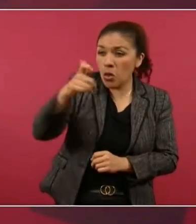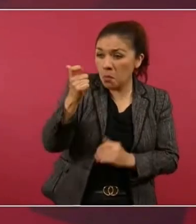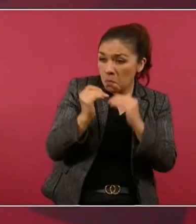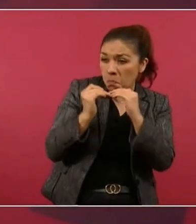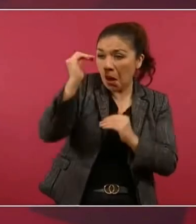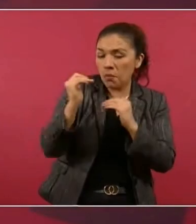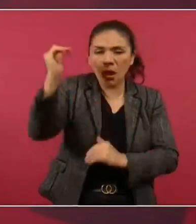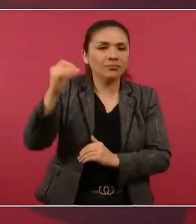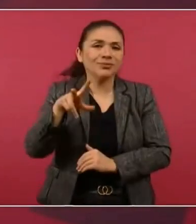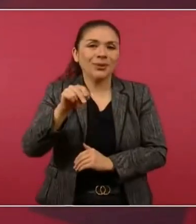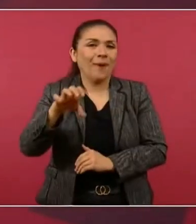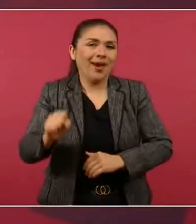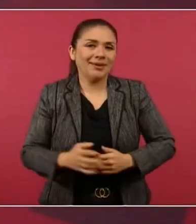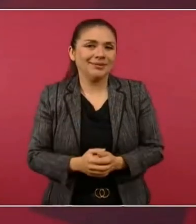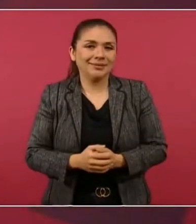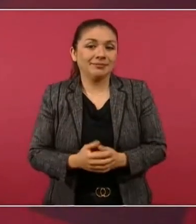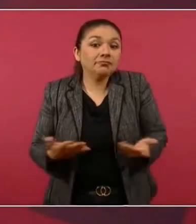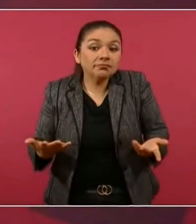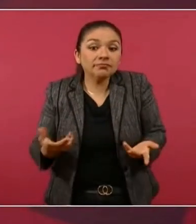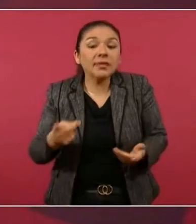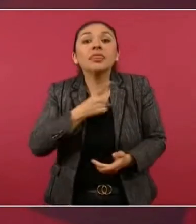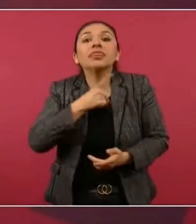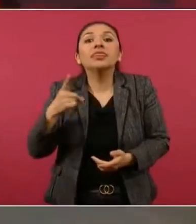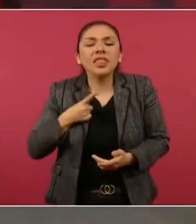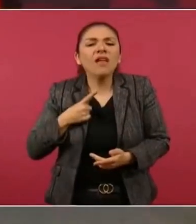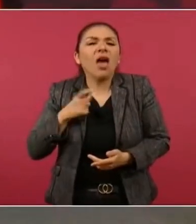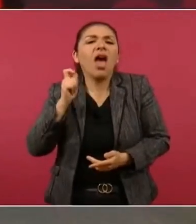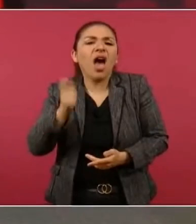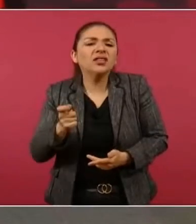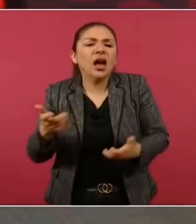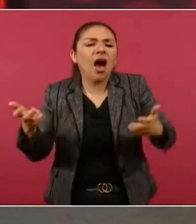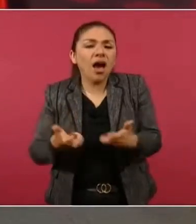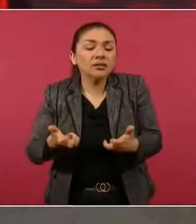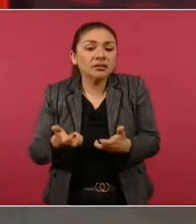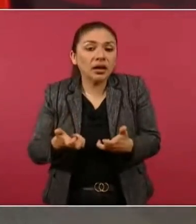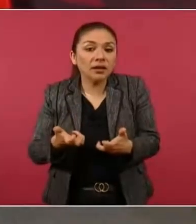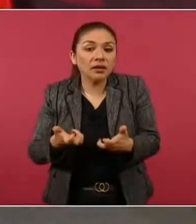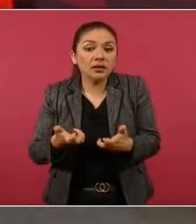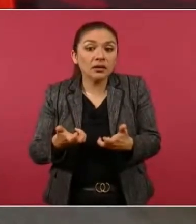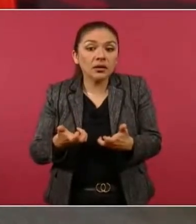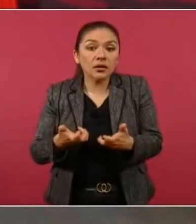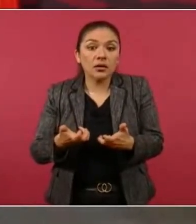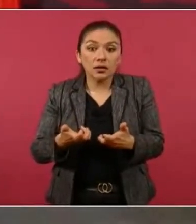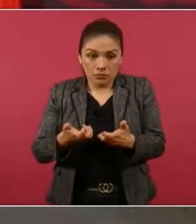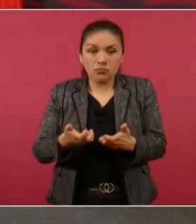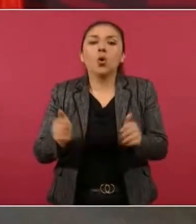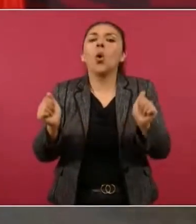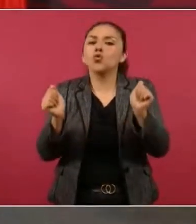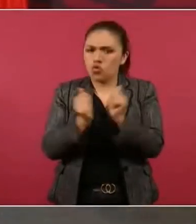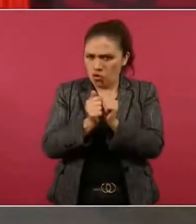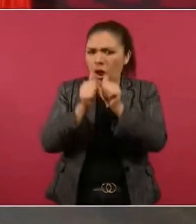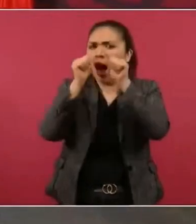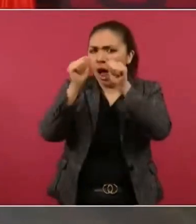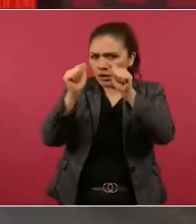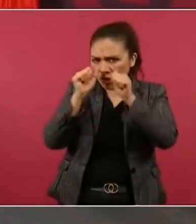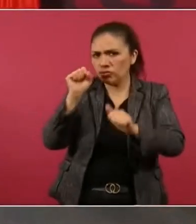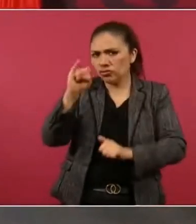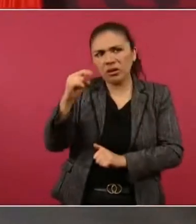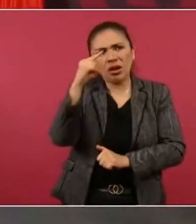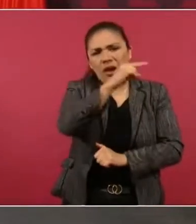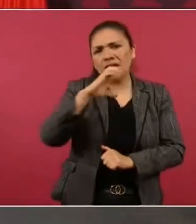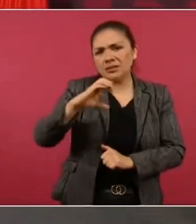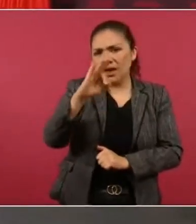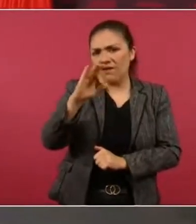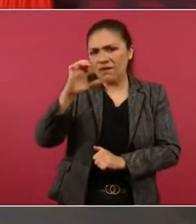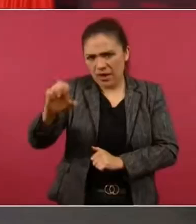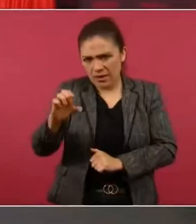Señor presidente. Entonces, lo que tiene que hacer o sea, que los van a atender en la Comisión Federal de Electricidad